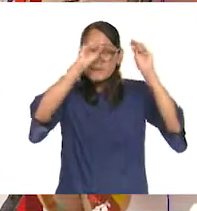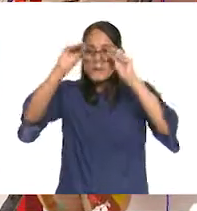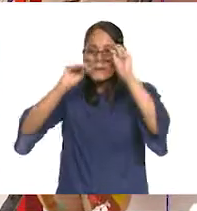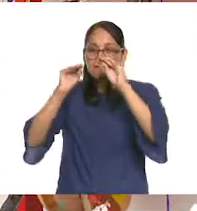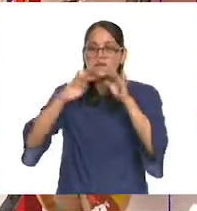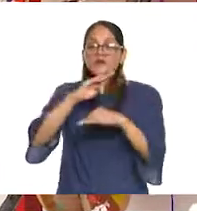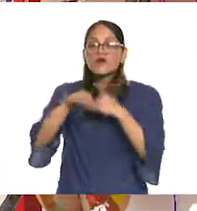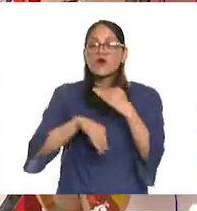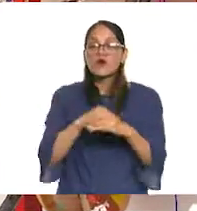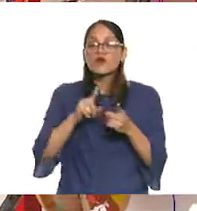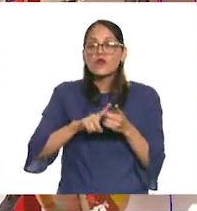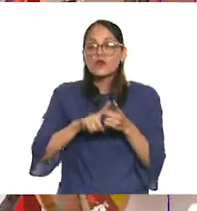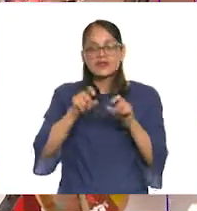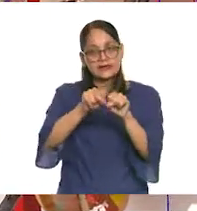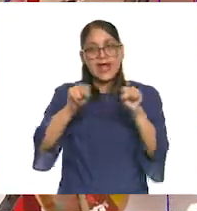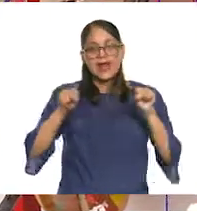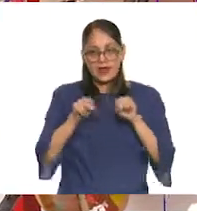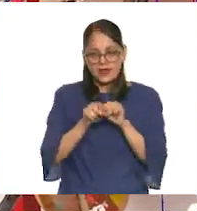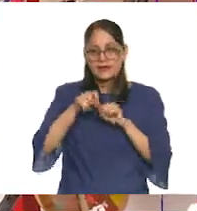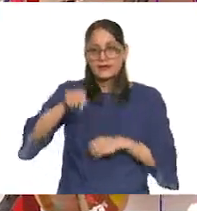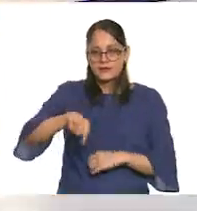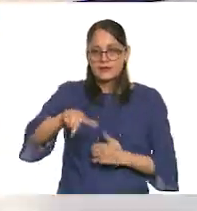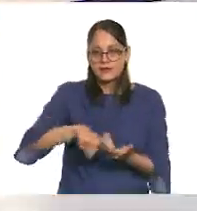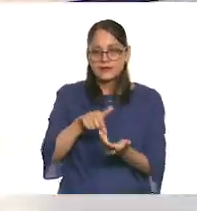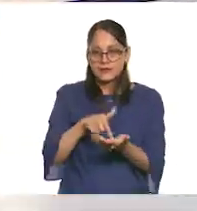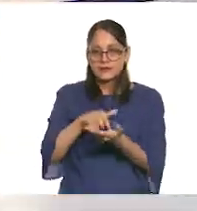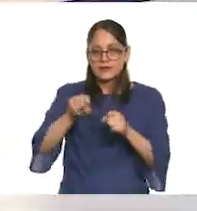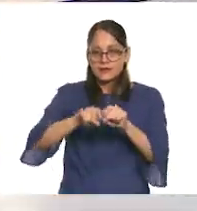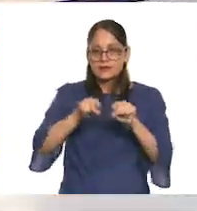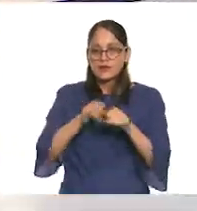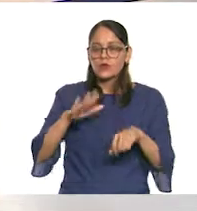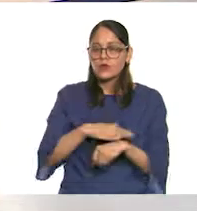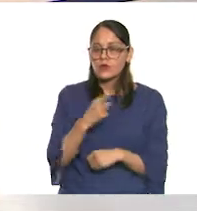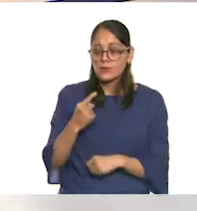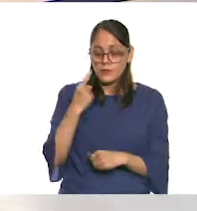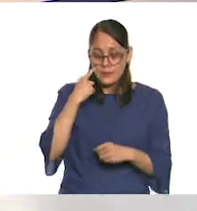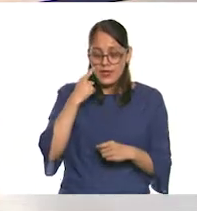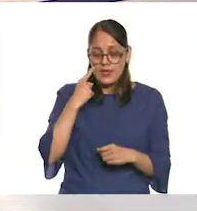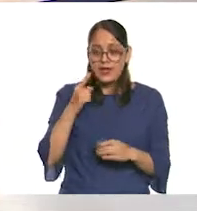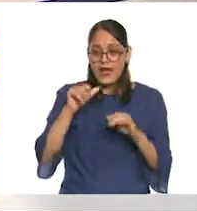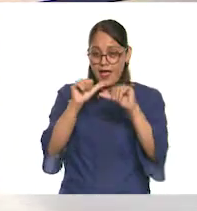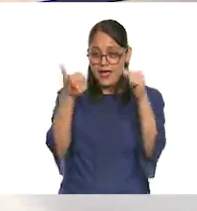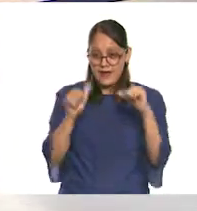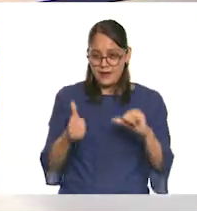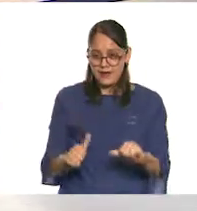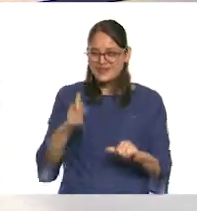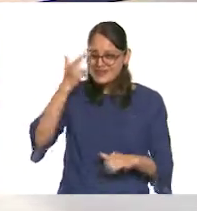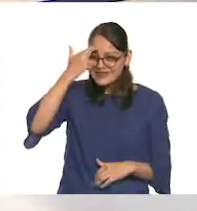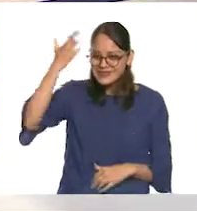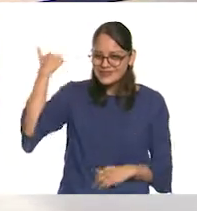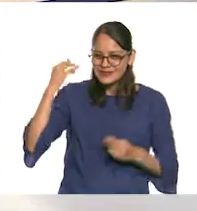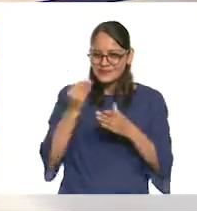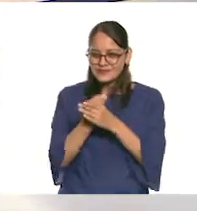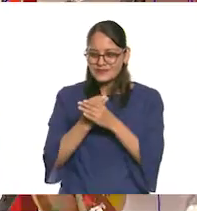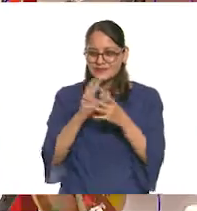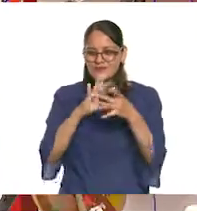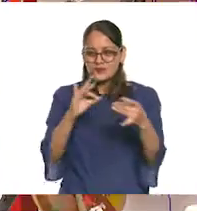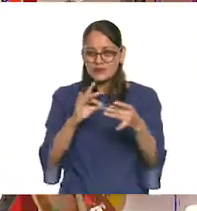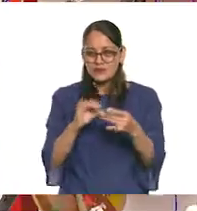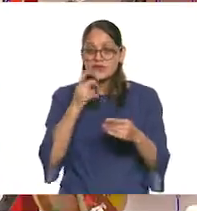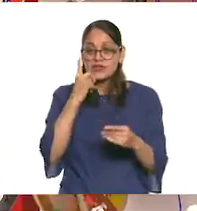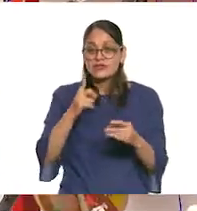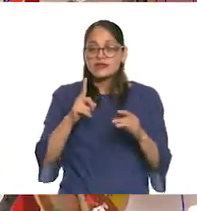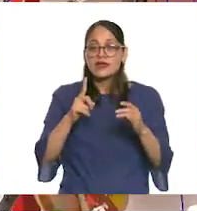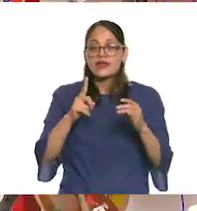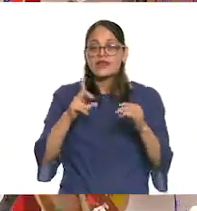realizando en nuestro salón de clases. Eso es porque un elemento de las instalaciones artísticas, que lo vimos la clase pasada, es que se